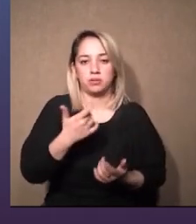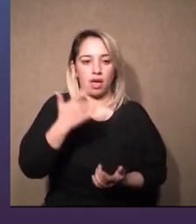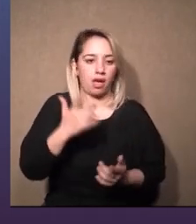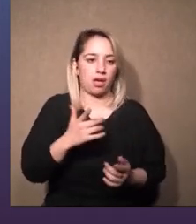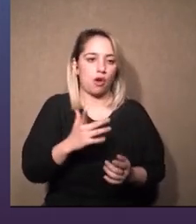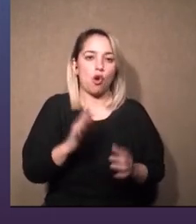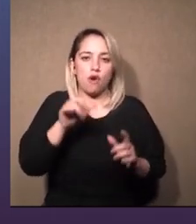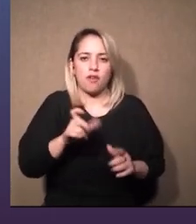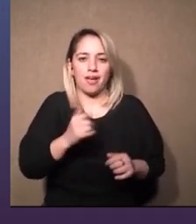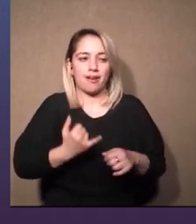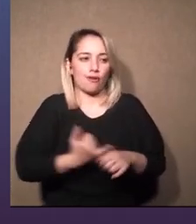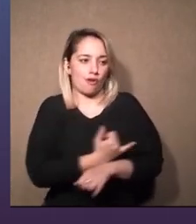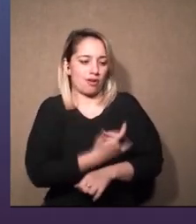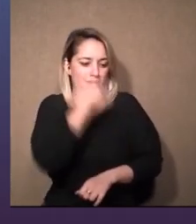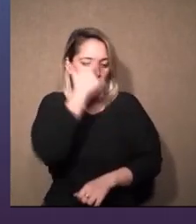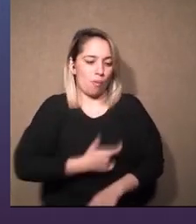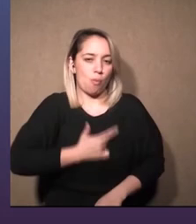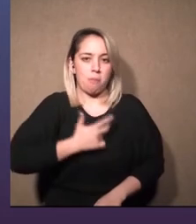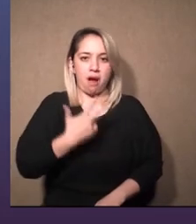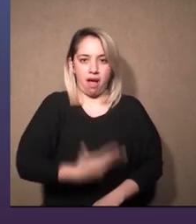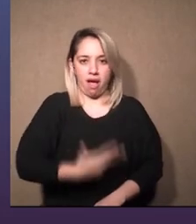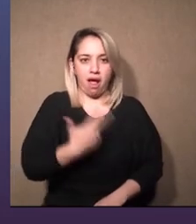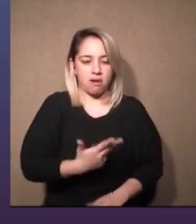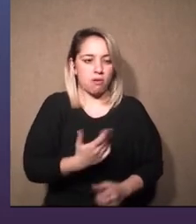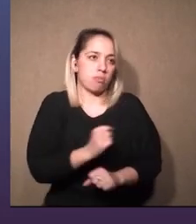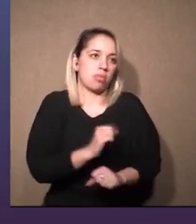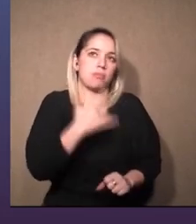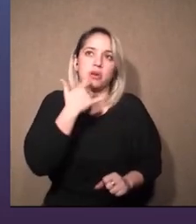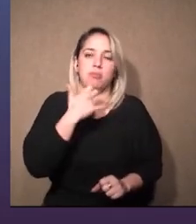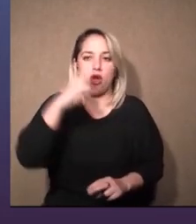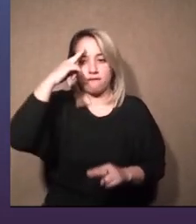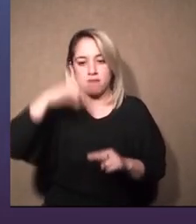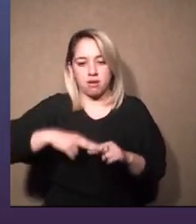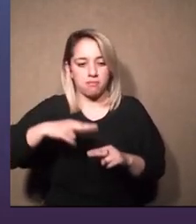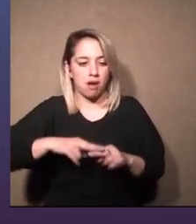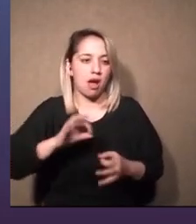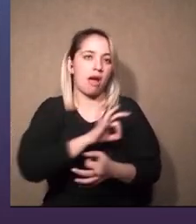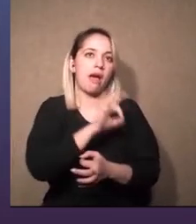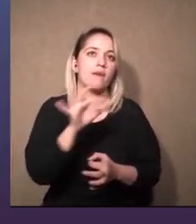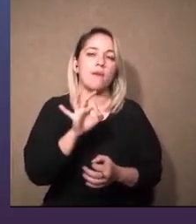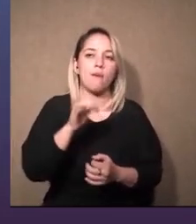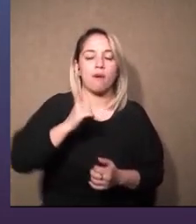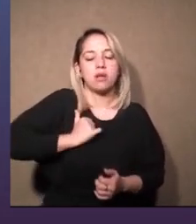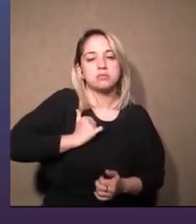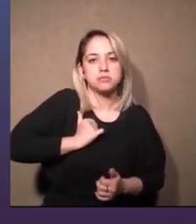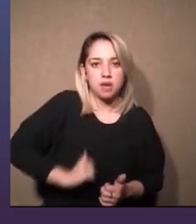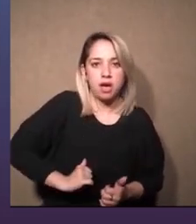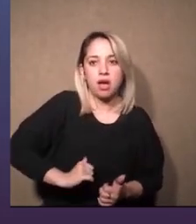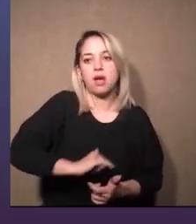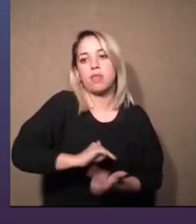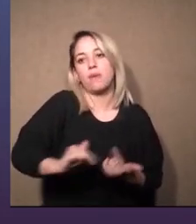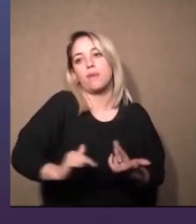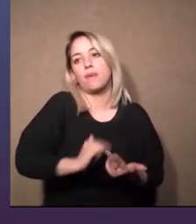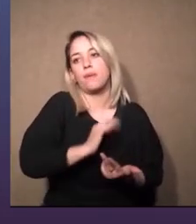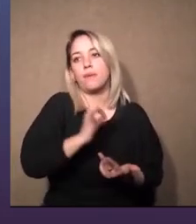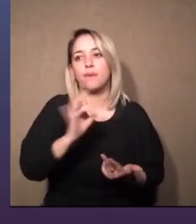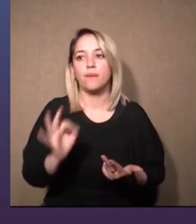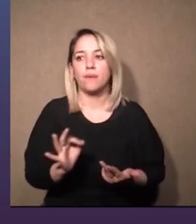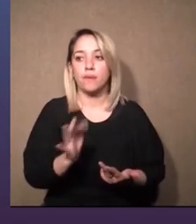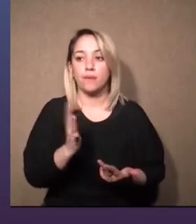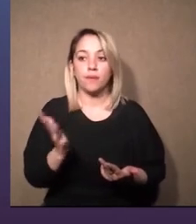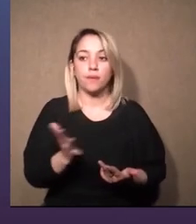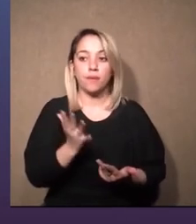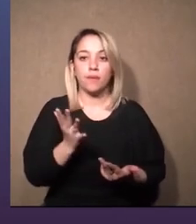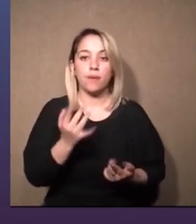humanos y nos podemos enfermar un día estamos más cansados otro